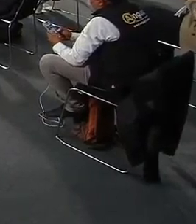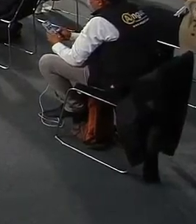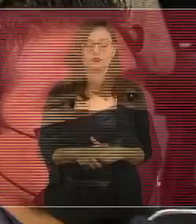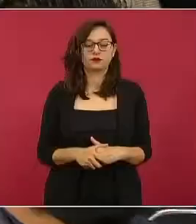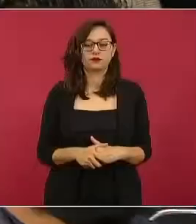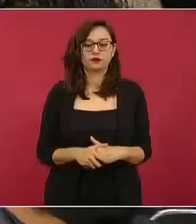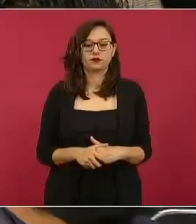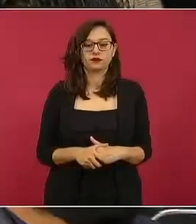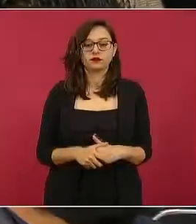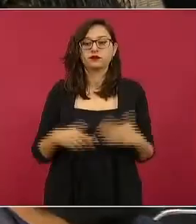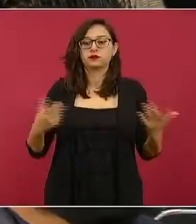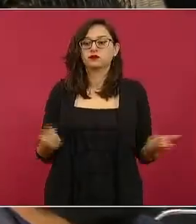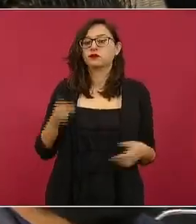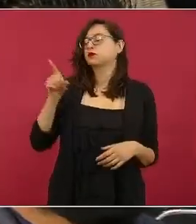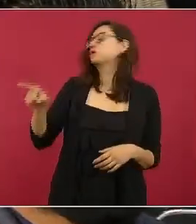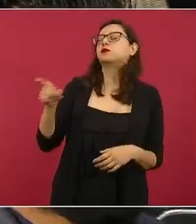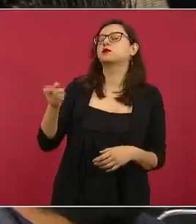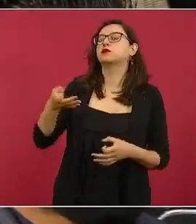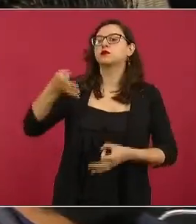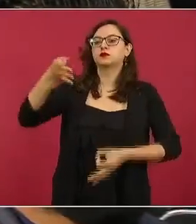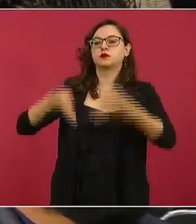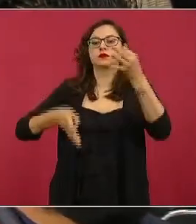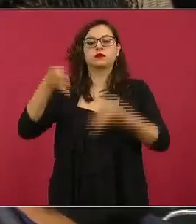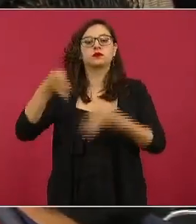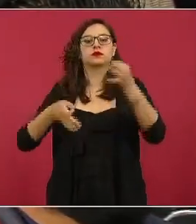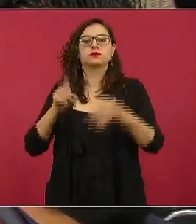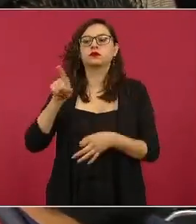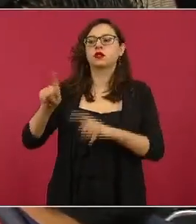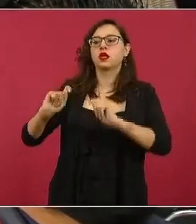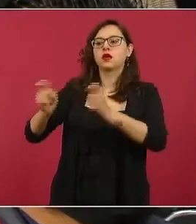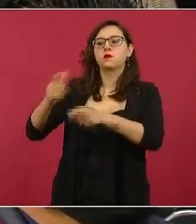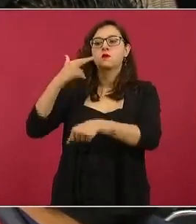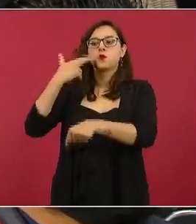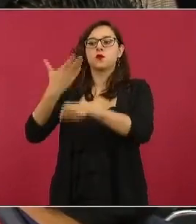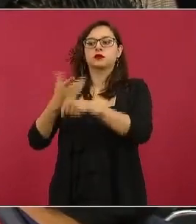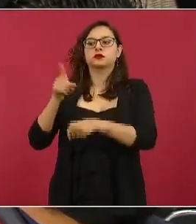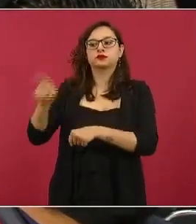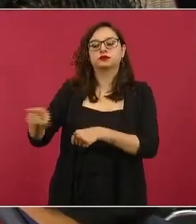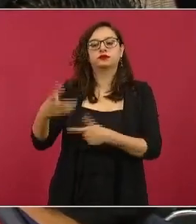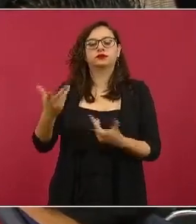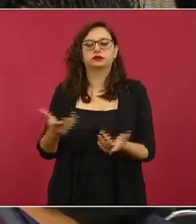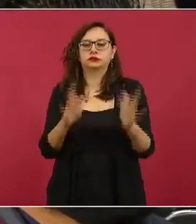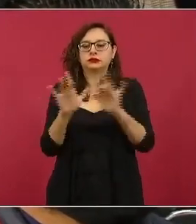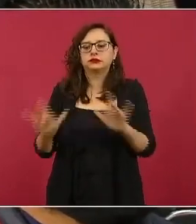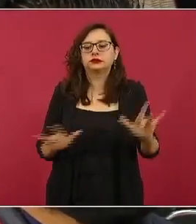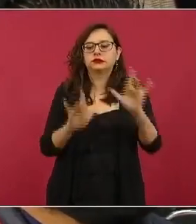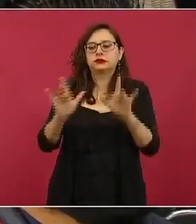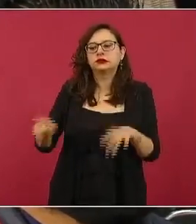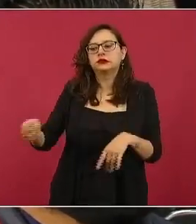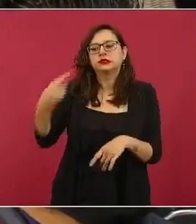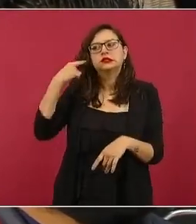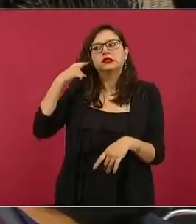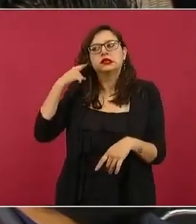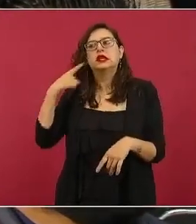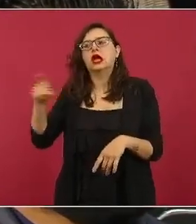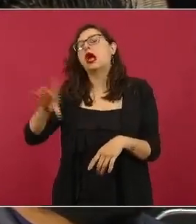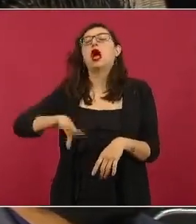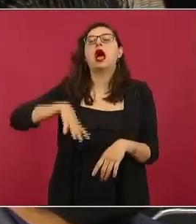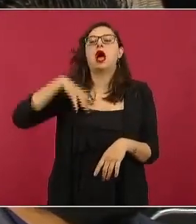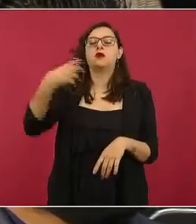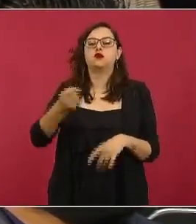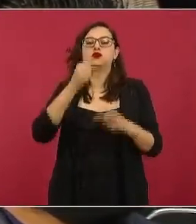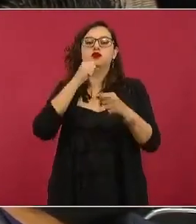para su propio beneficio bueno aprovechando por supuesto el cargo que tiene se estaría hablando en todo caso pues además de abuso de poder bueno de